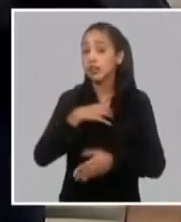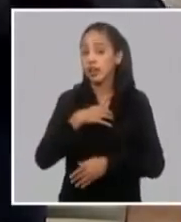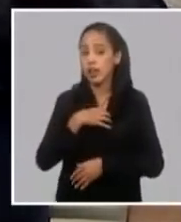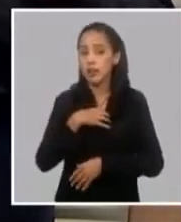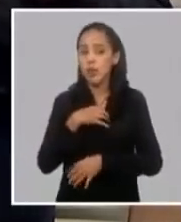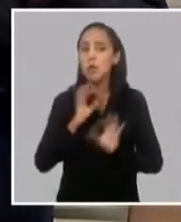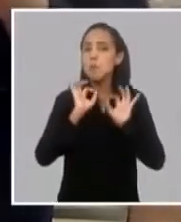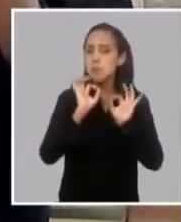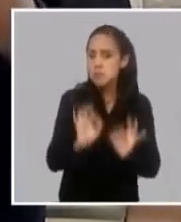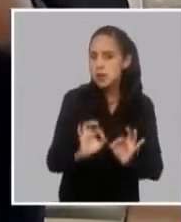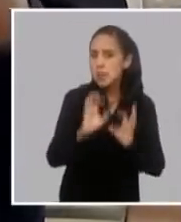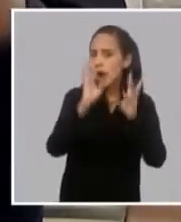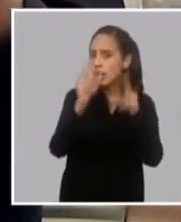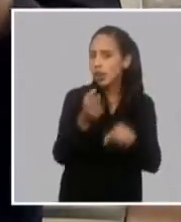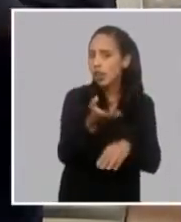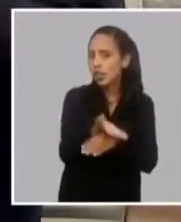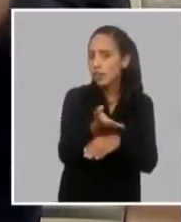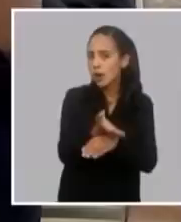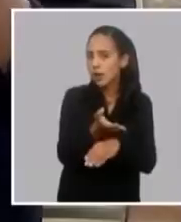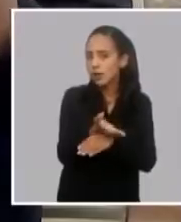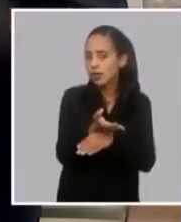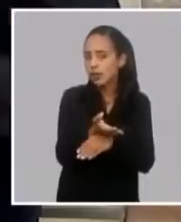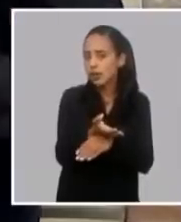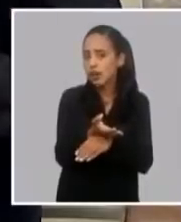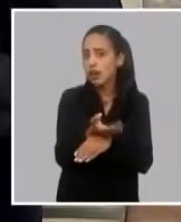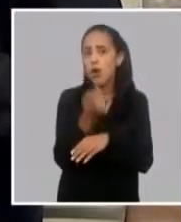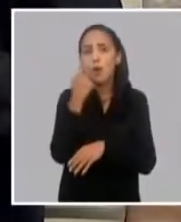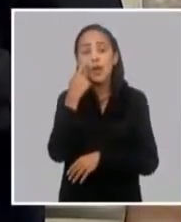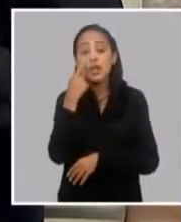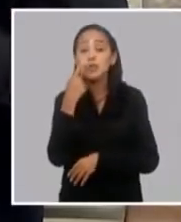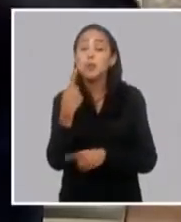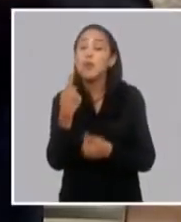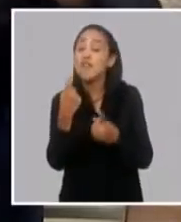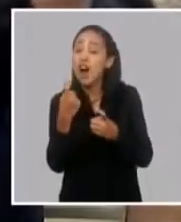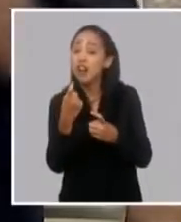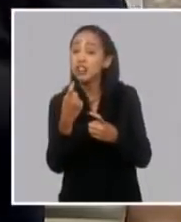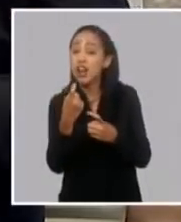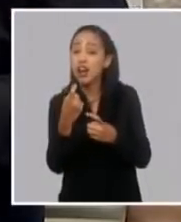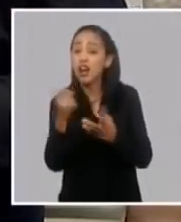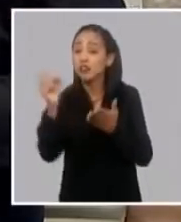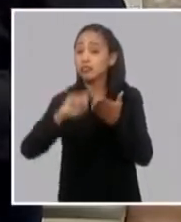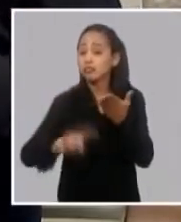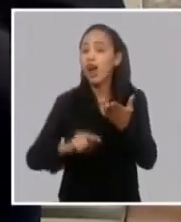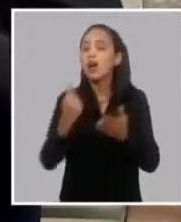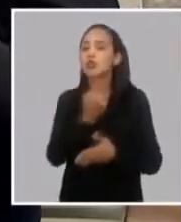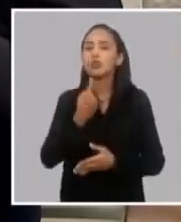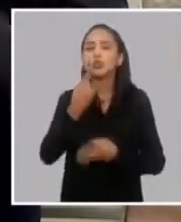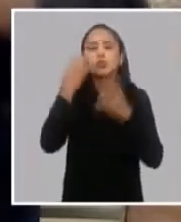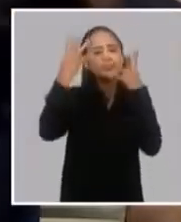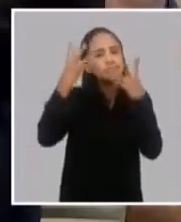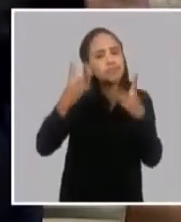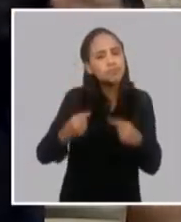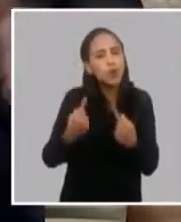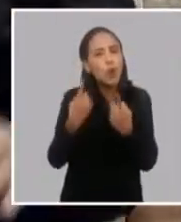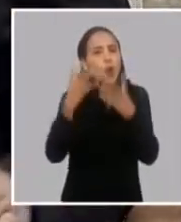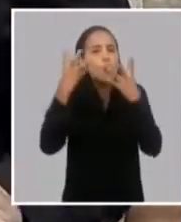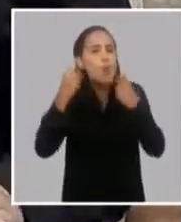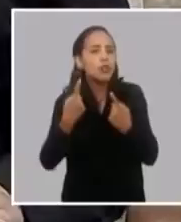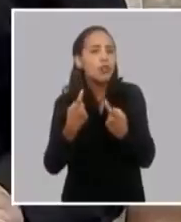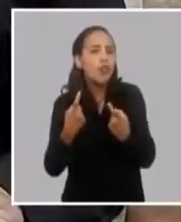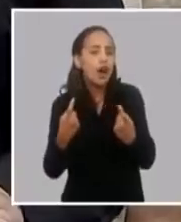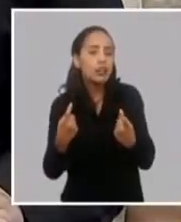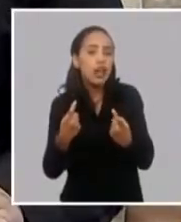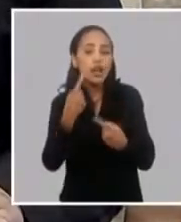Es decir, ¿qué reserva tenemos? O si existe un déficit. Se calcula ese déficit y se dice, bueno, por provincia,